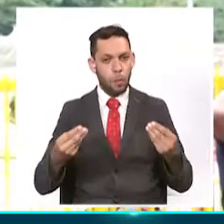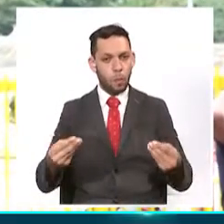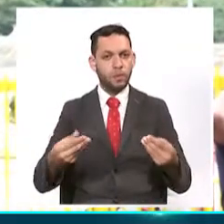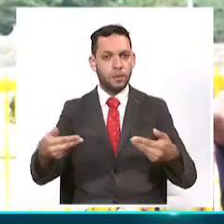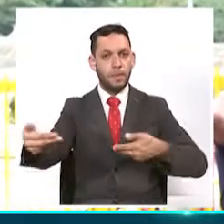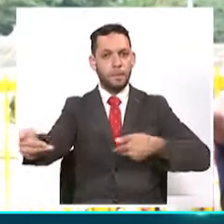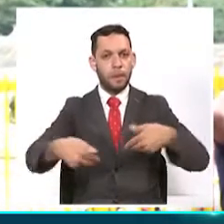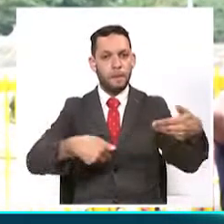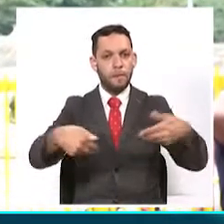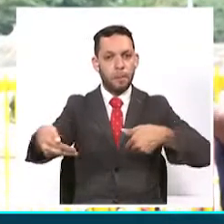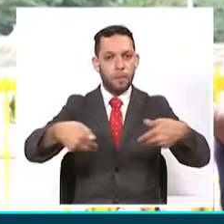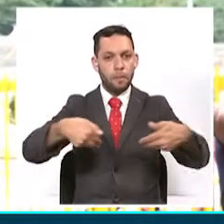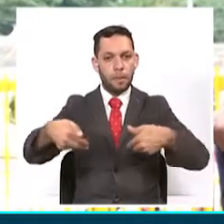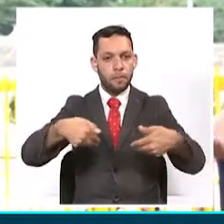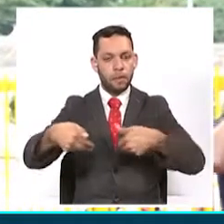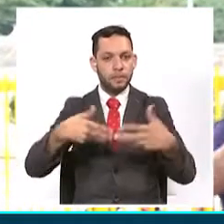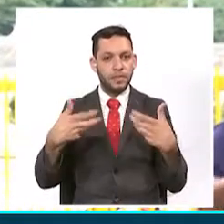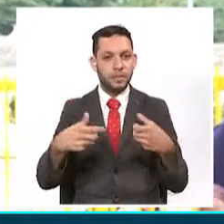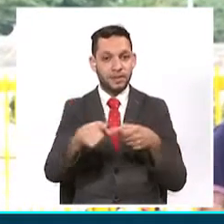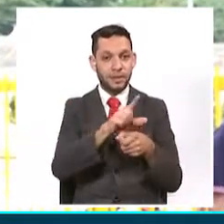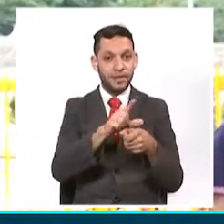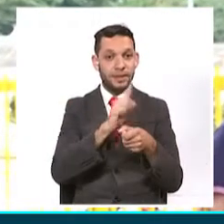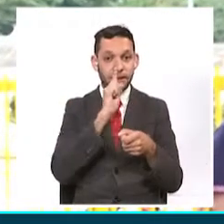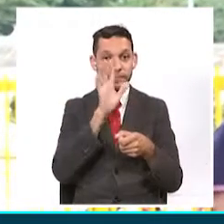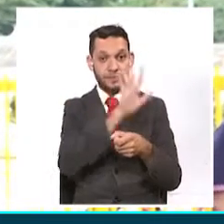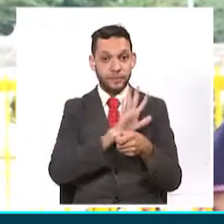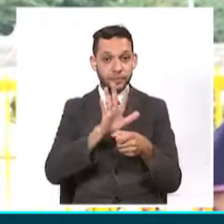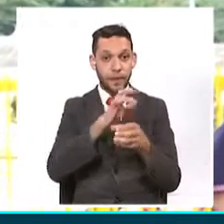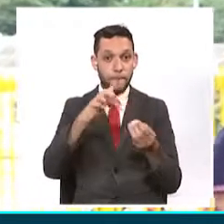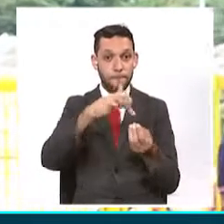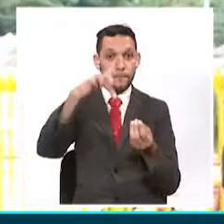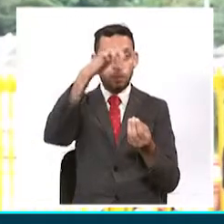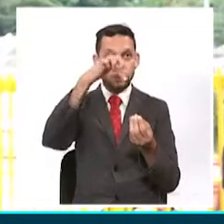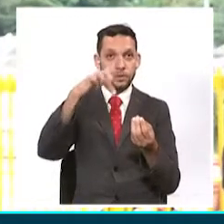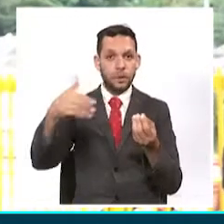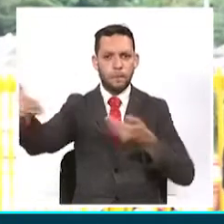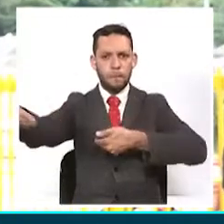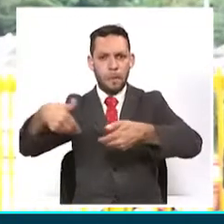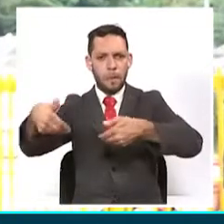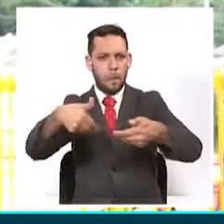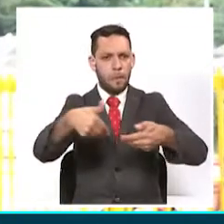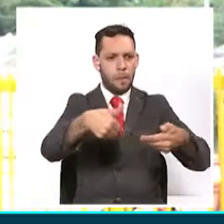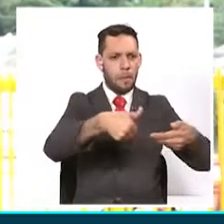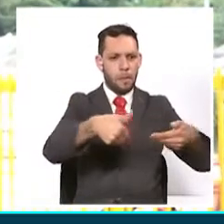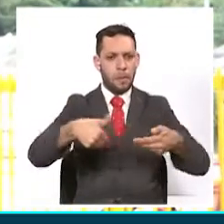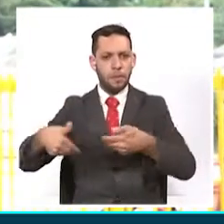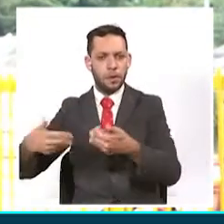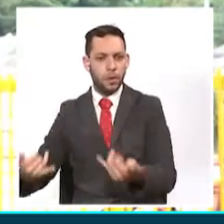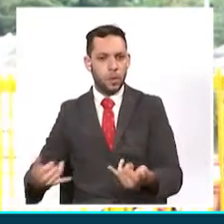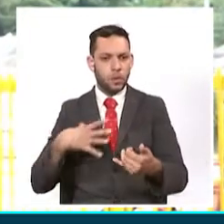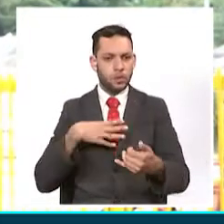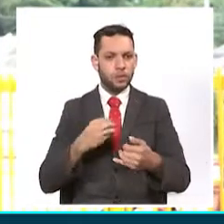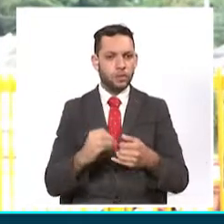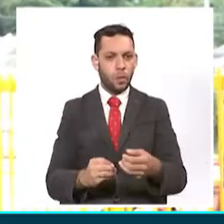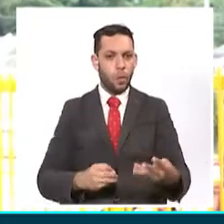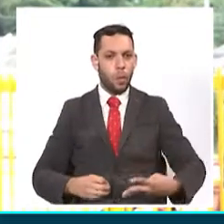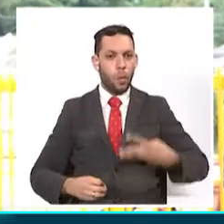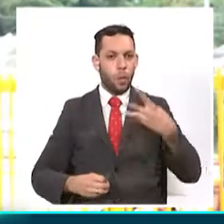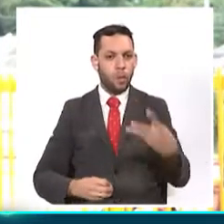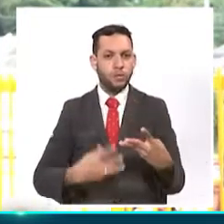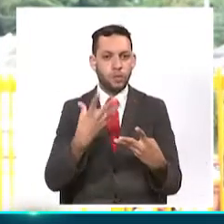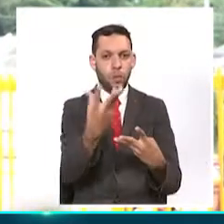para integrar la división profesional de baloncesto, desafortunadamente en este momento solo tenemos cuatro cupos